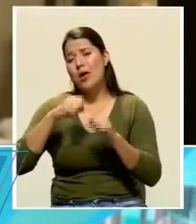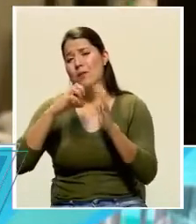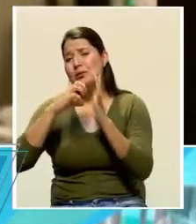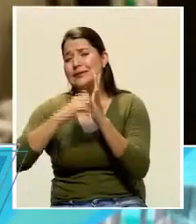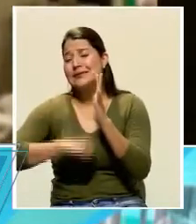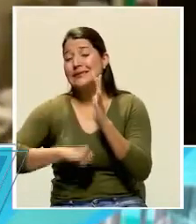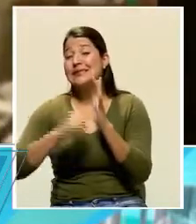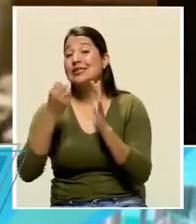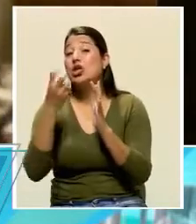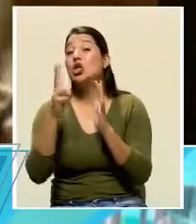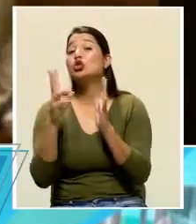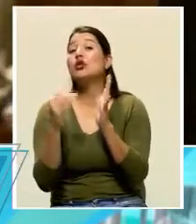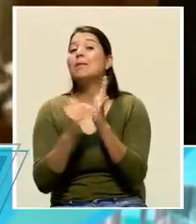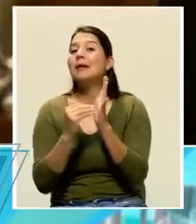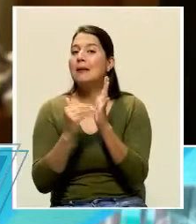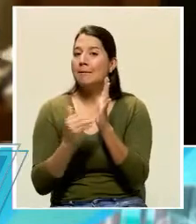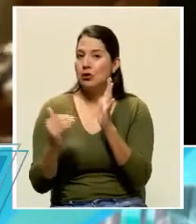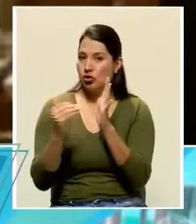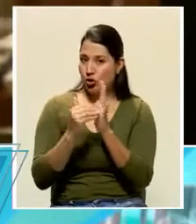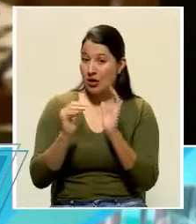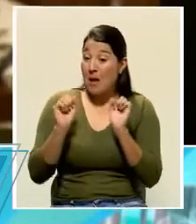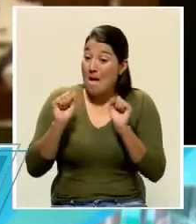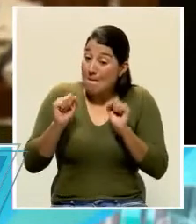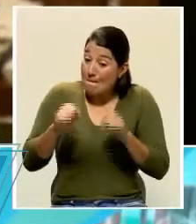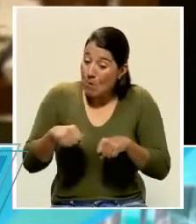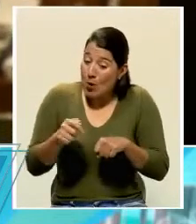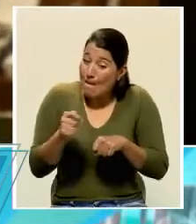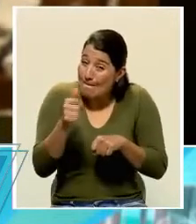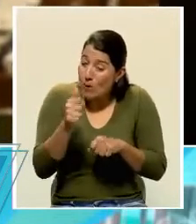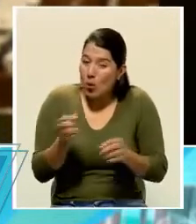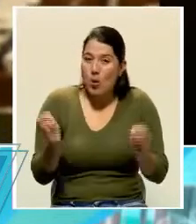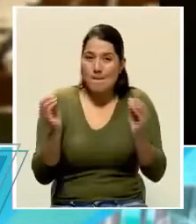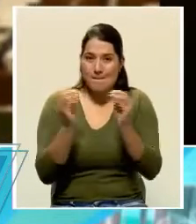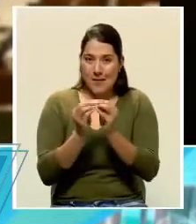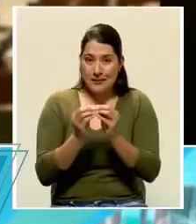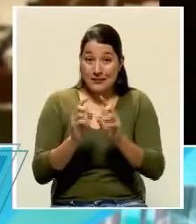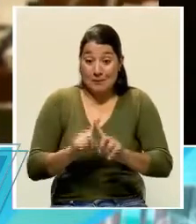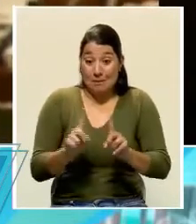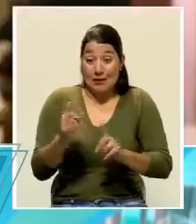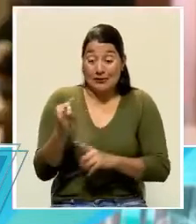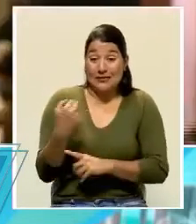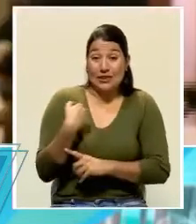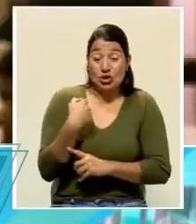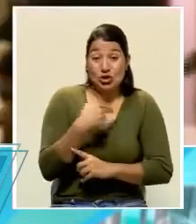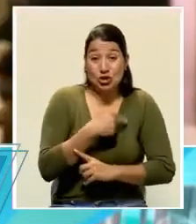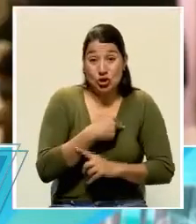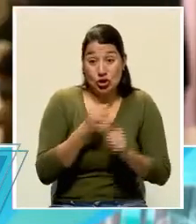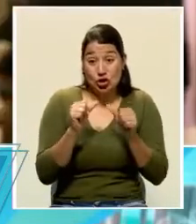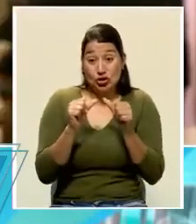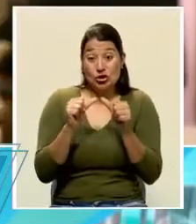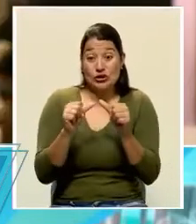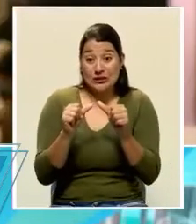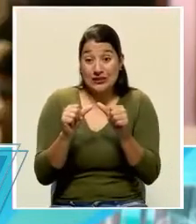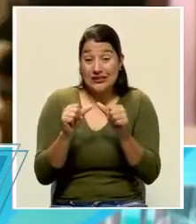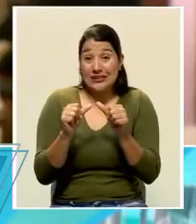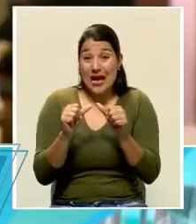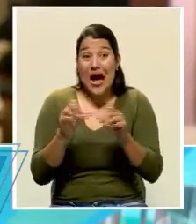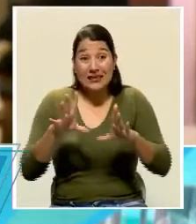millones, que puede ser un poco más, pero si seguimos a llegar a la suma pedida,